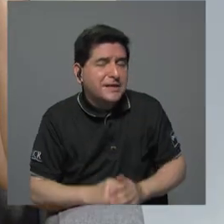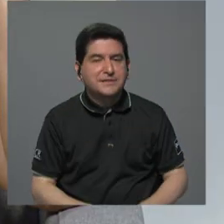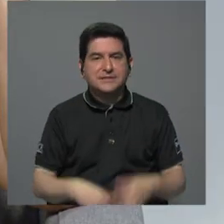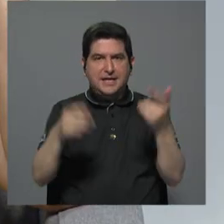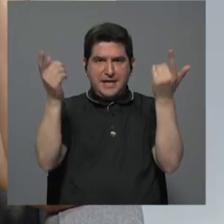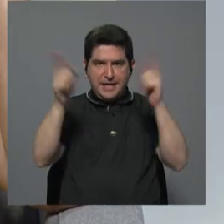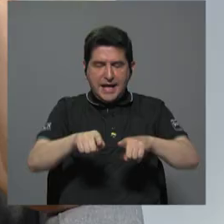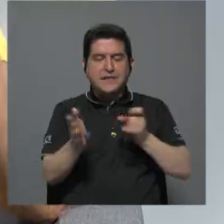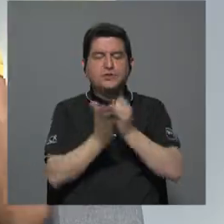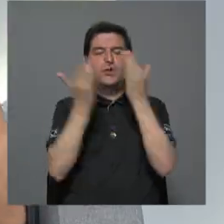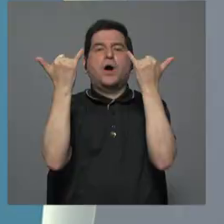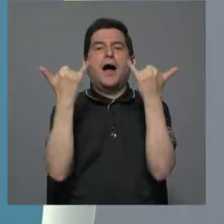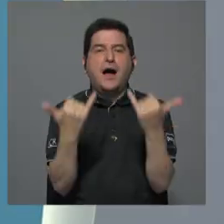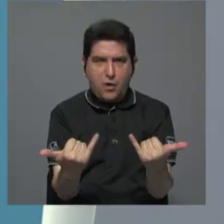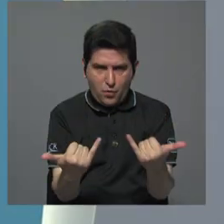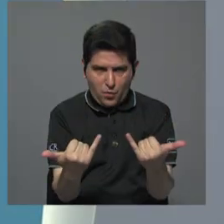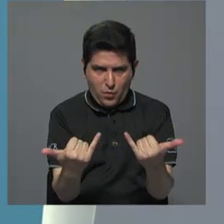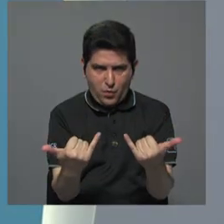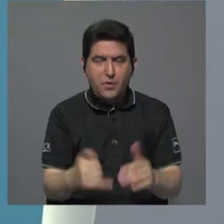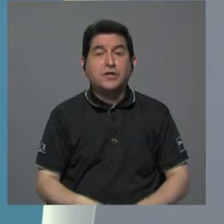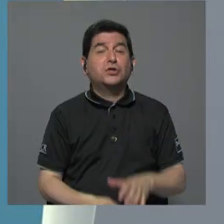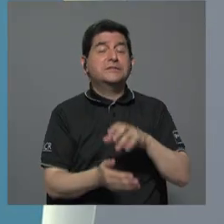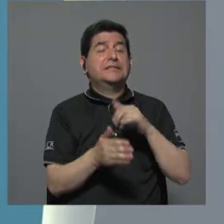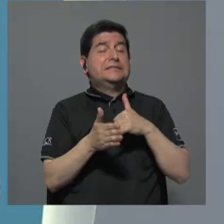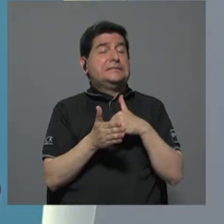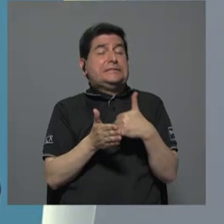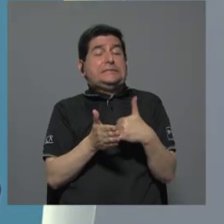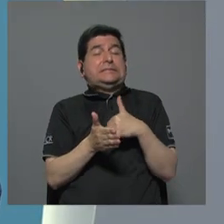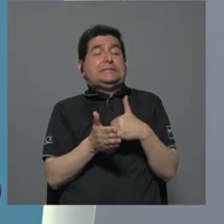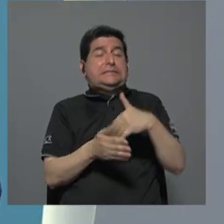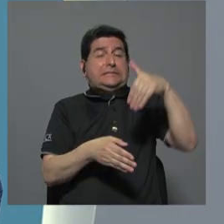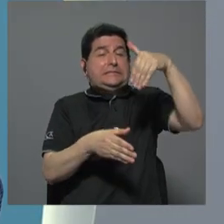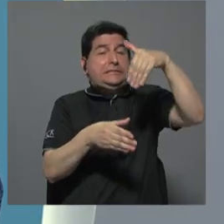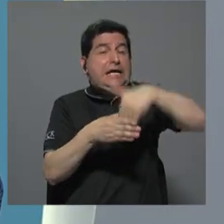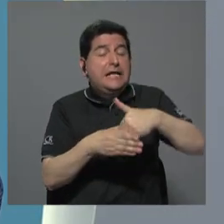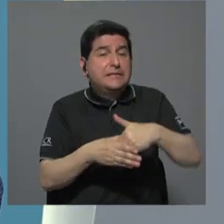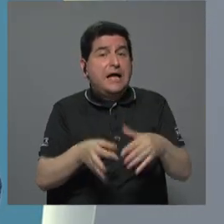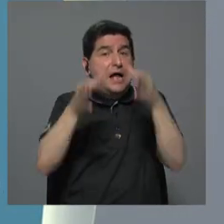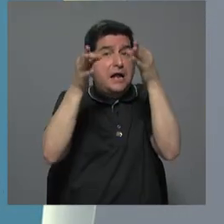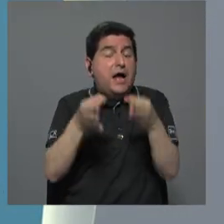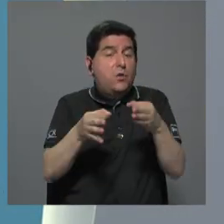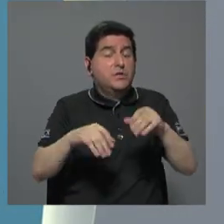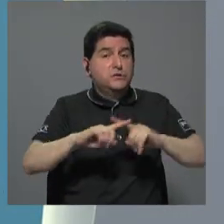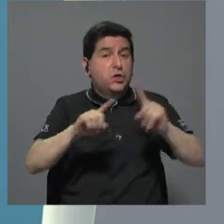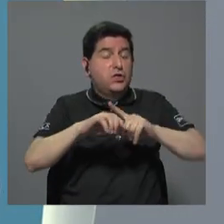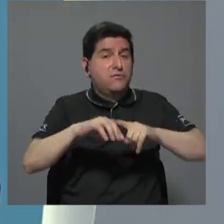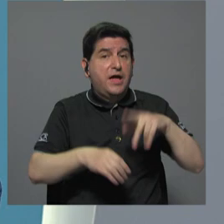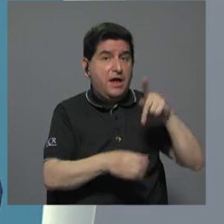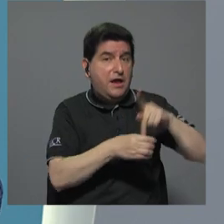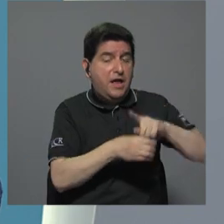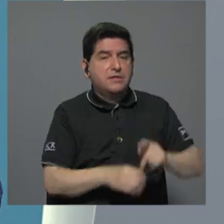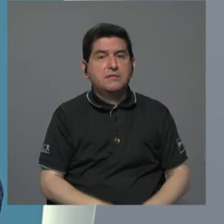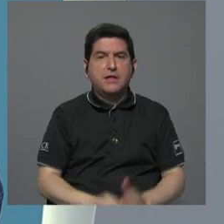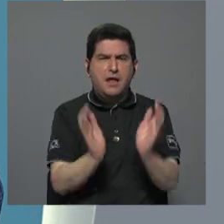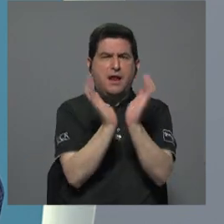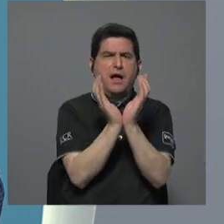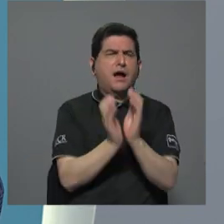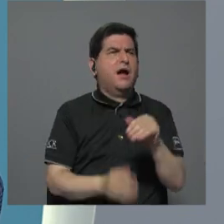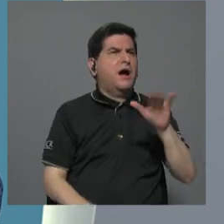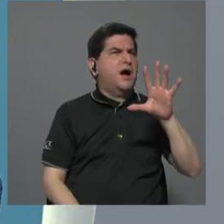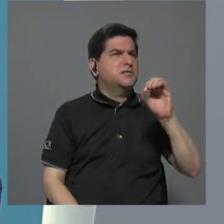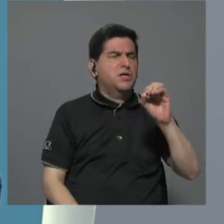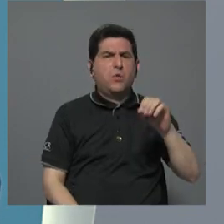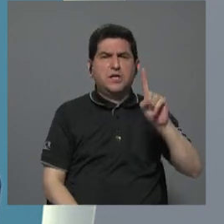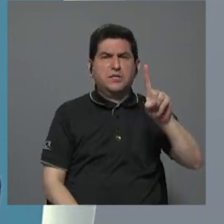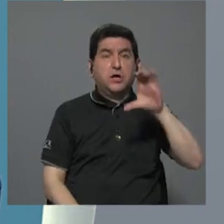caso que está en investigación y entonces es delicado meterse a juzgar actuaciones. La caja tiene 50 o